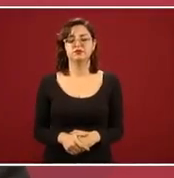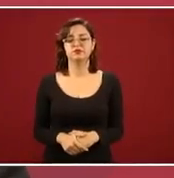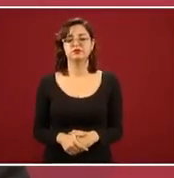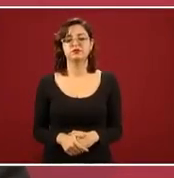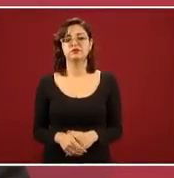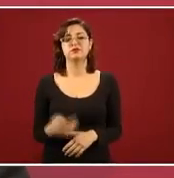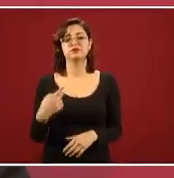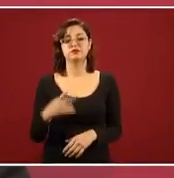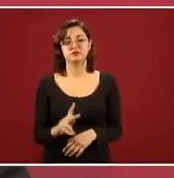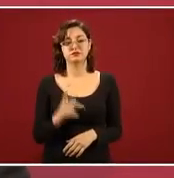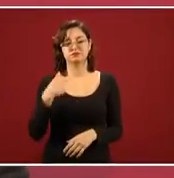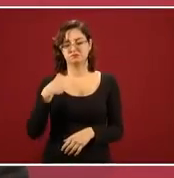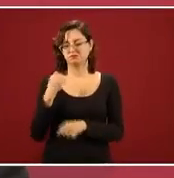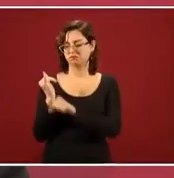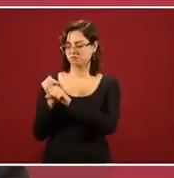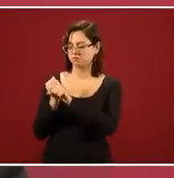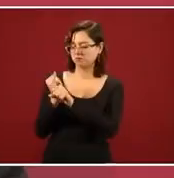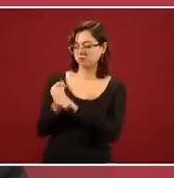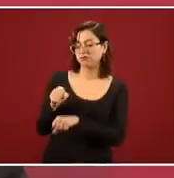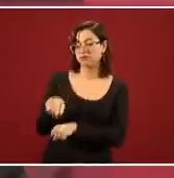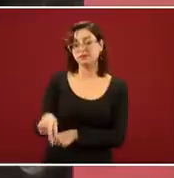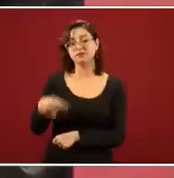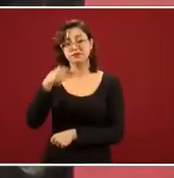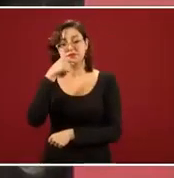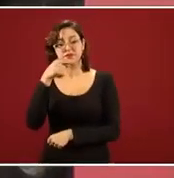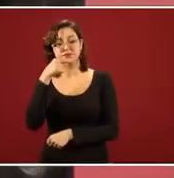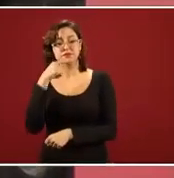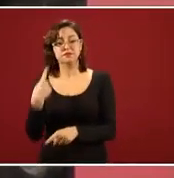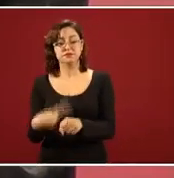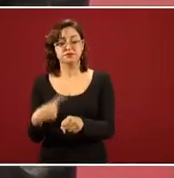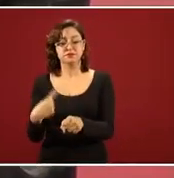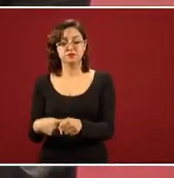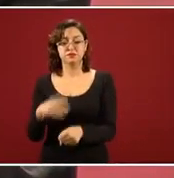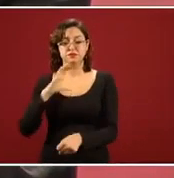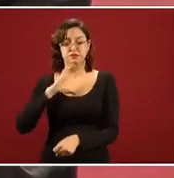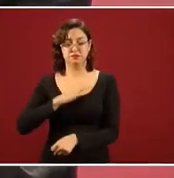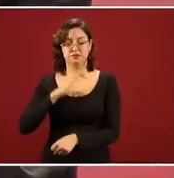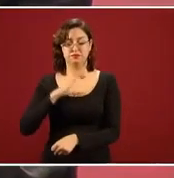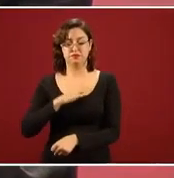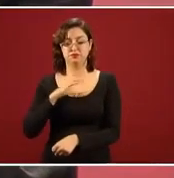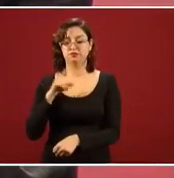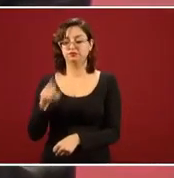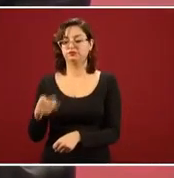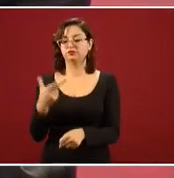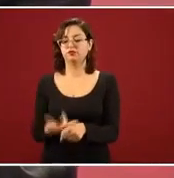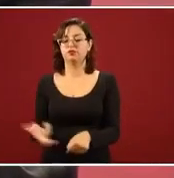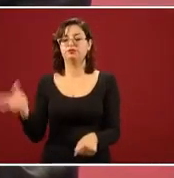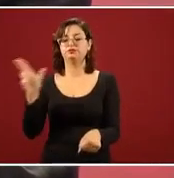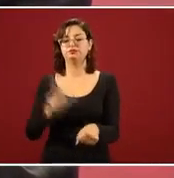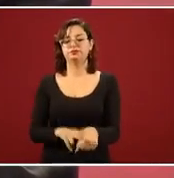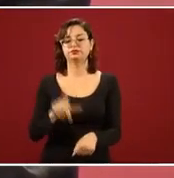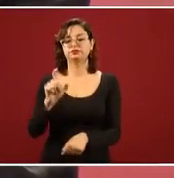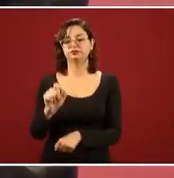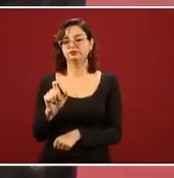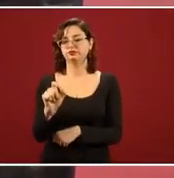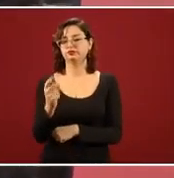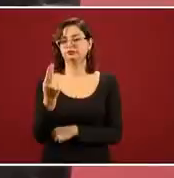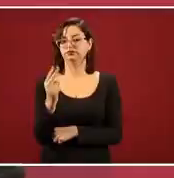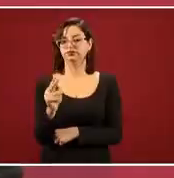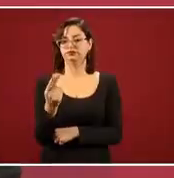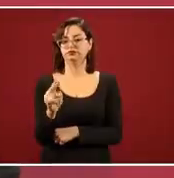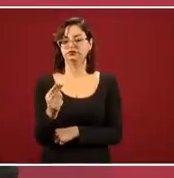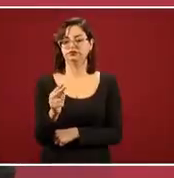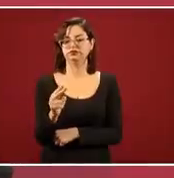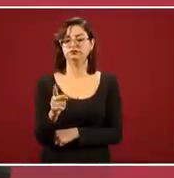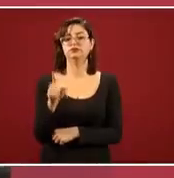este caso del hospital 20 de noviembre me